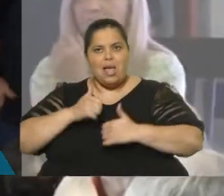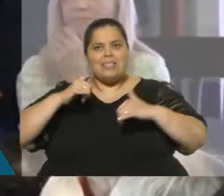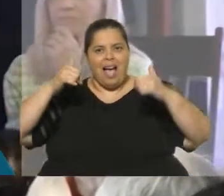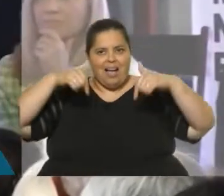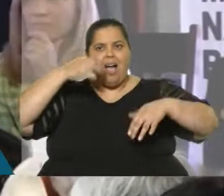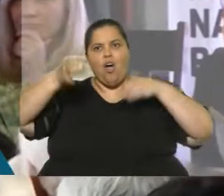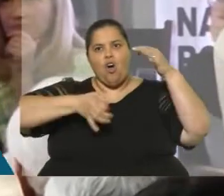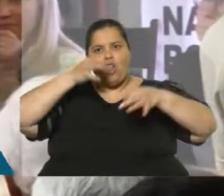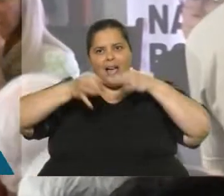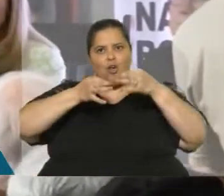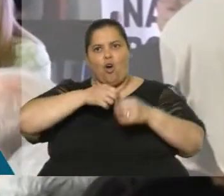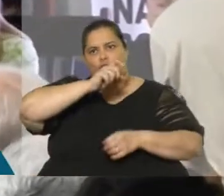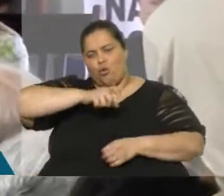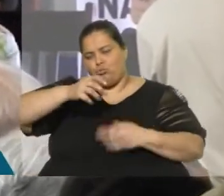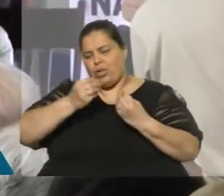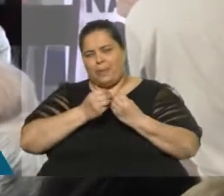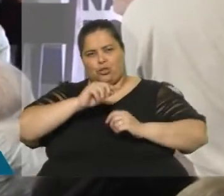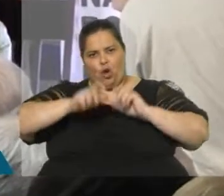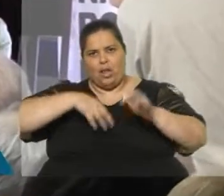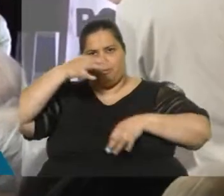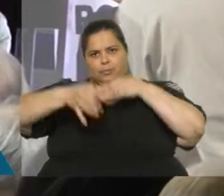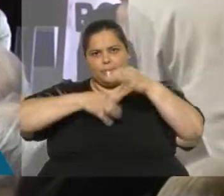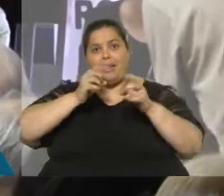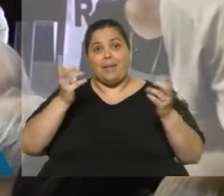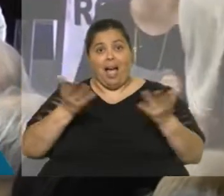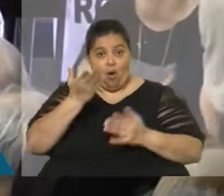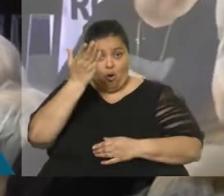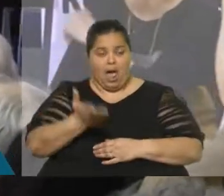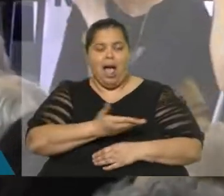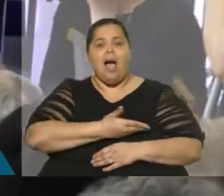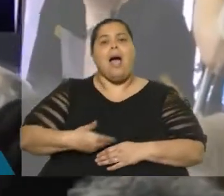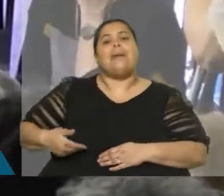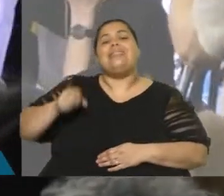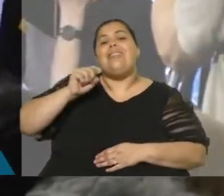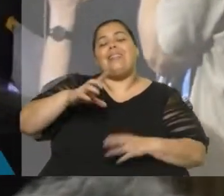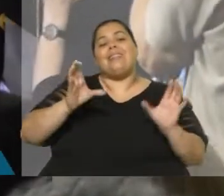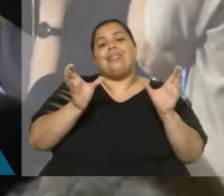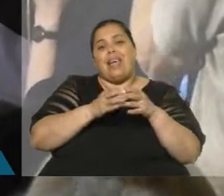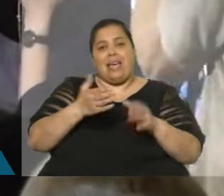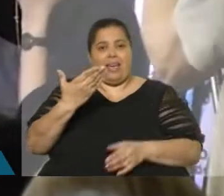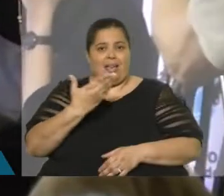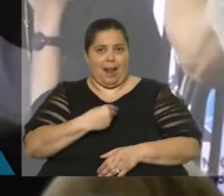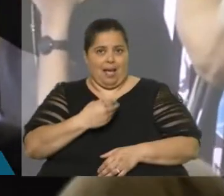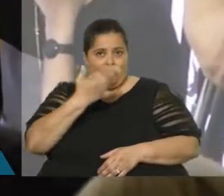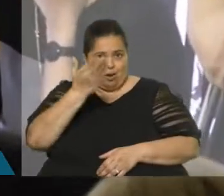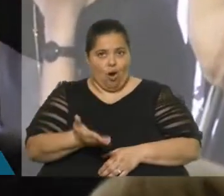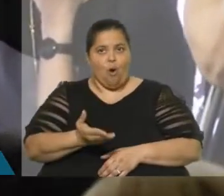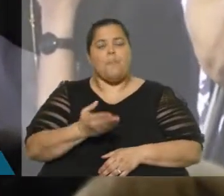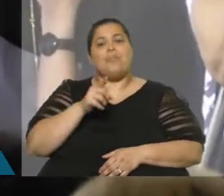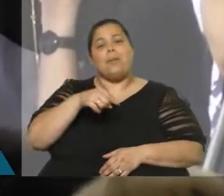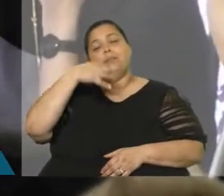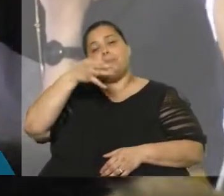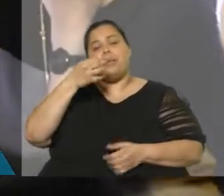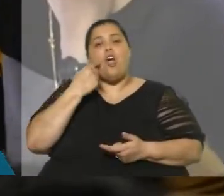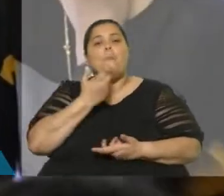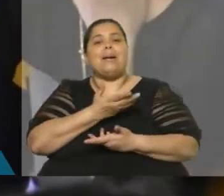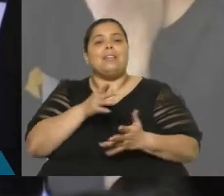oradores, está haciéndose cargo el presidente, el honorario directorio del Partido Nacional, Pablo Iturraldi, compartimos